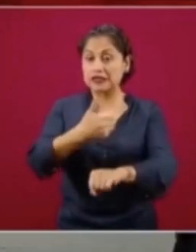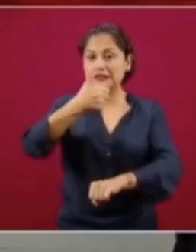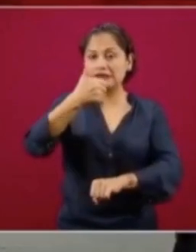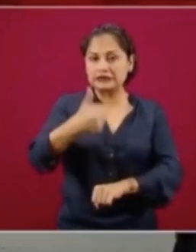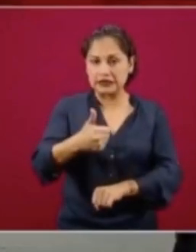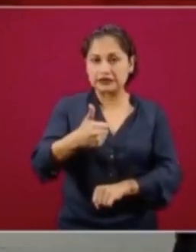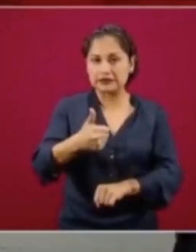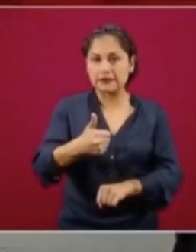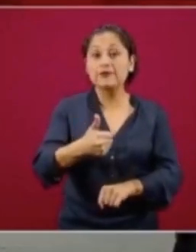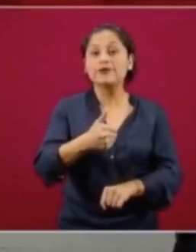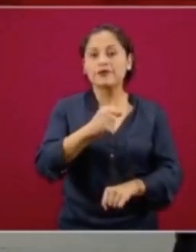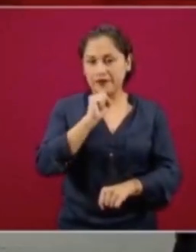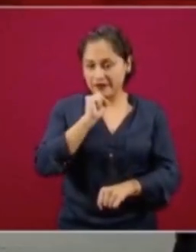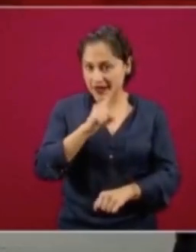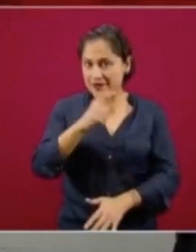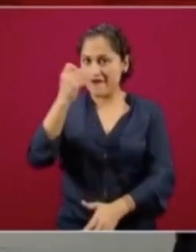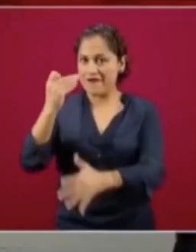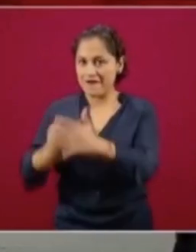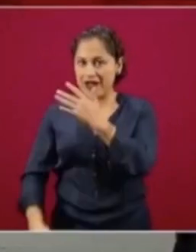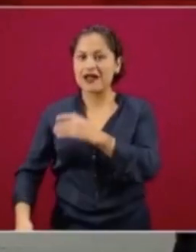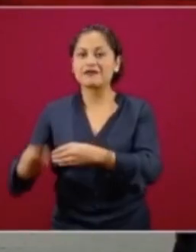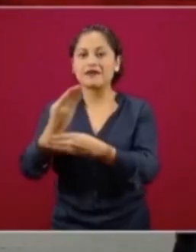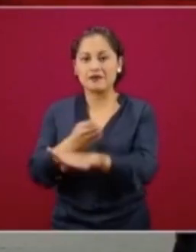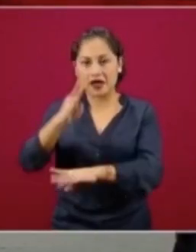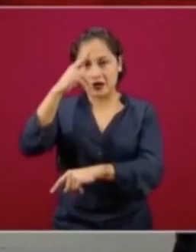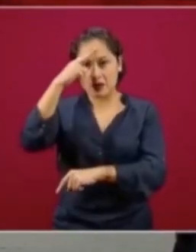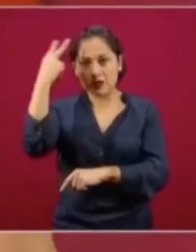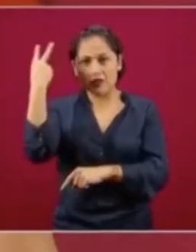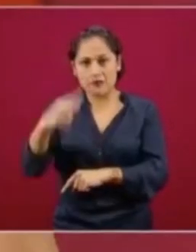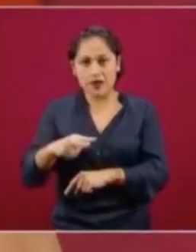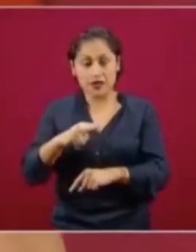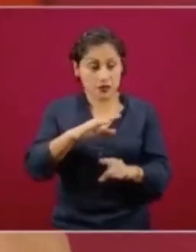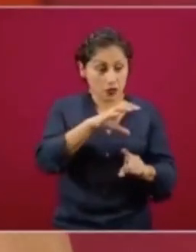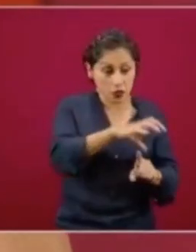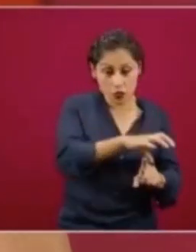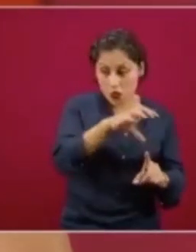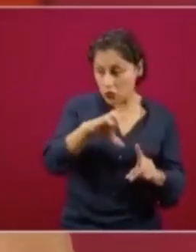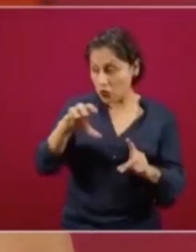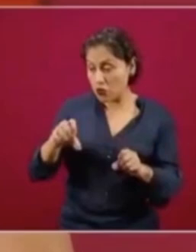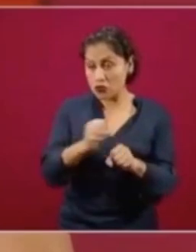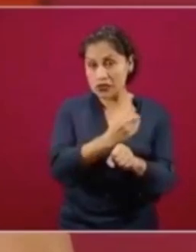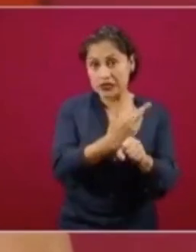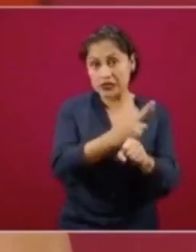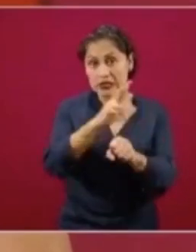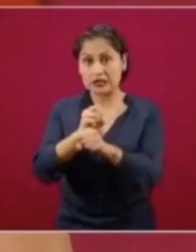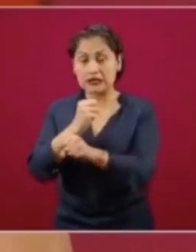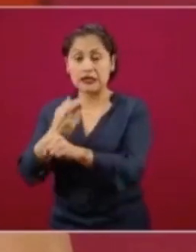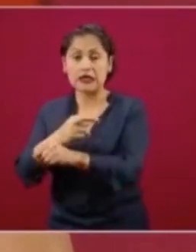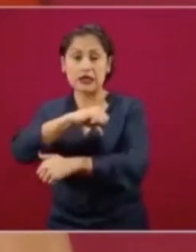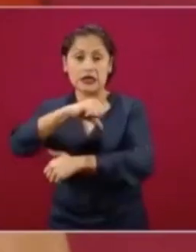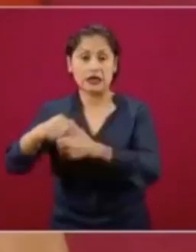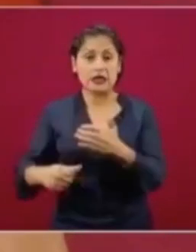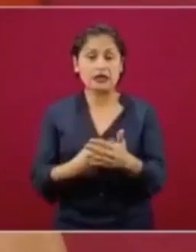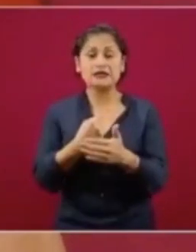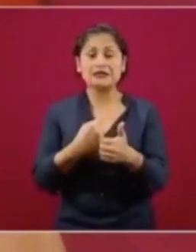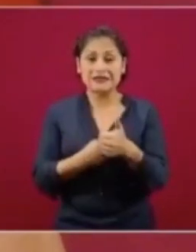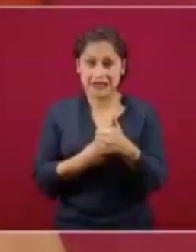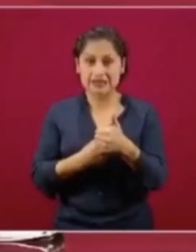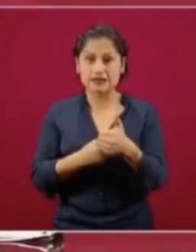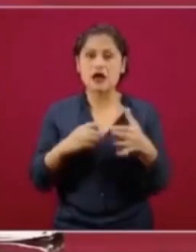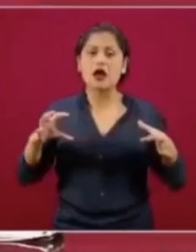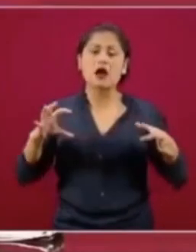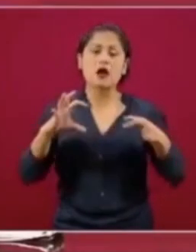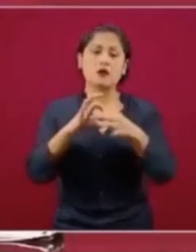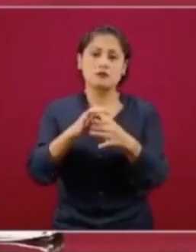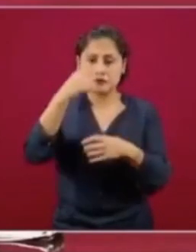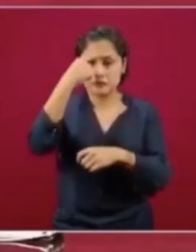para hacer posible en generar bienestar. Y en este sentido, lo ha dicho el presidente y lo dice con números